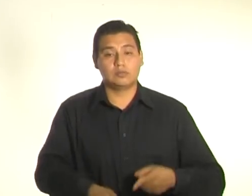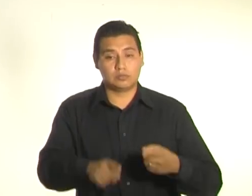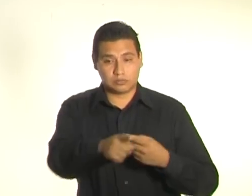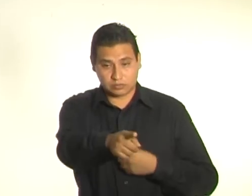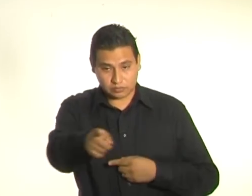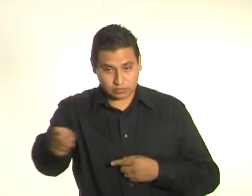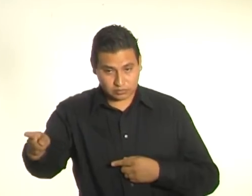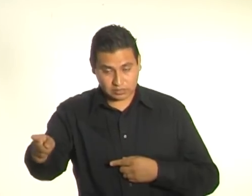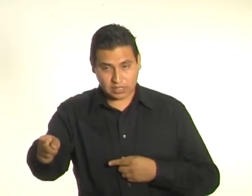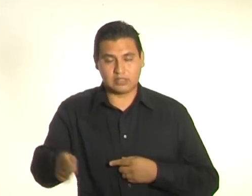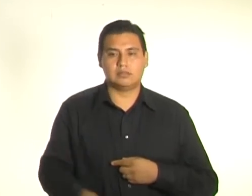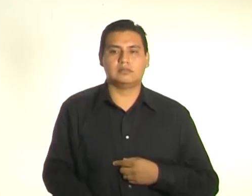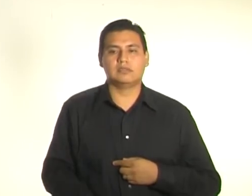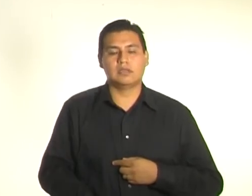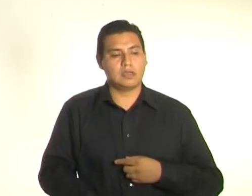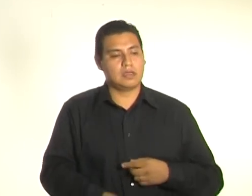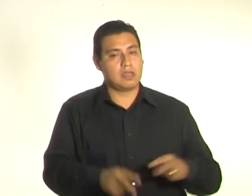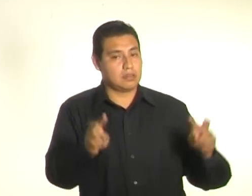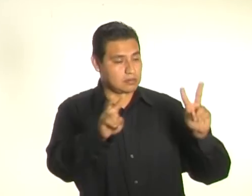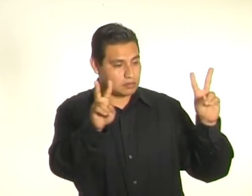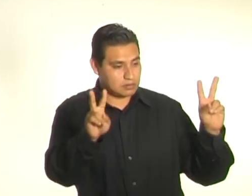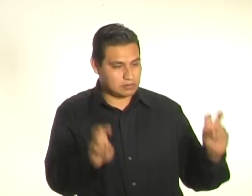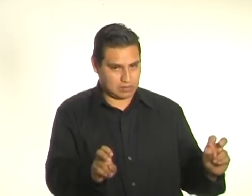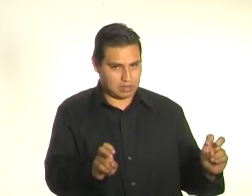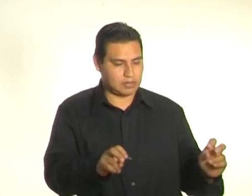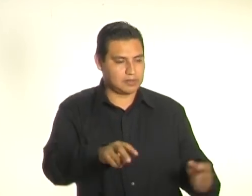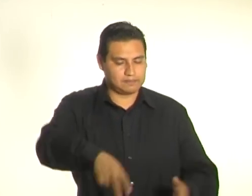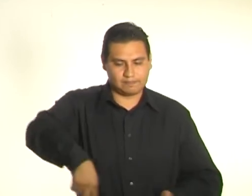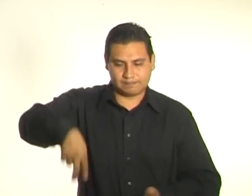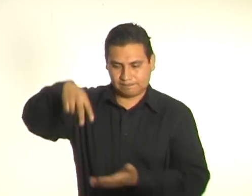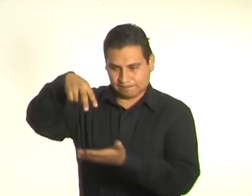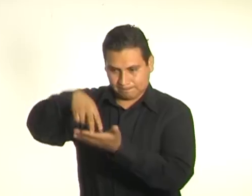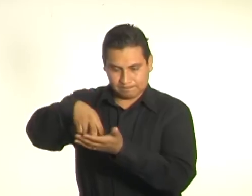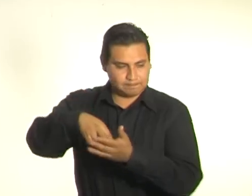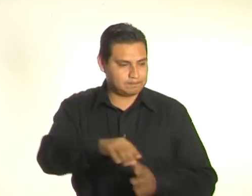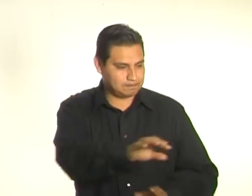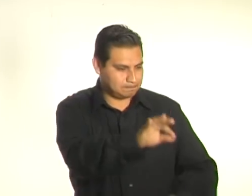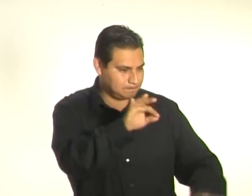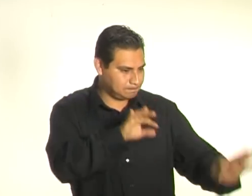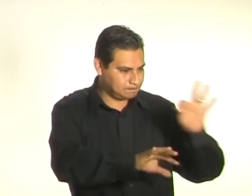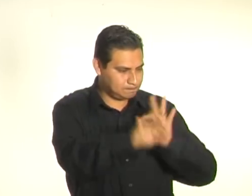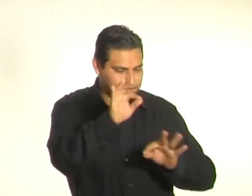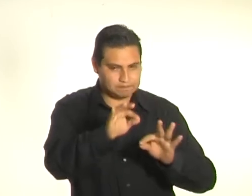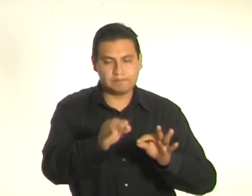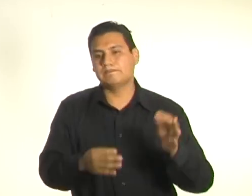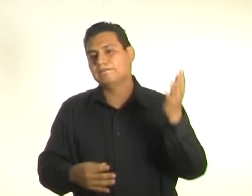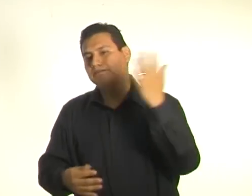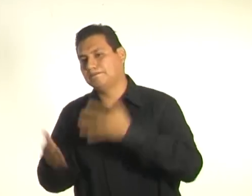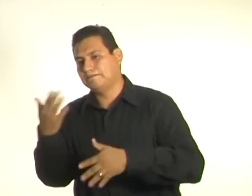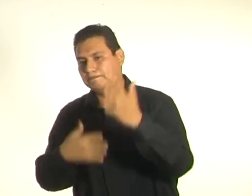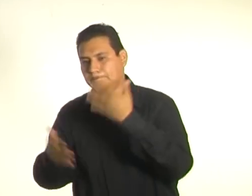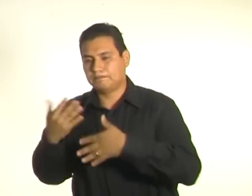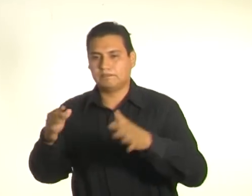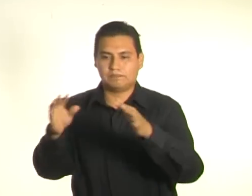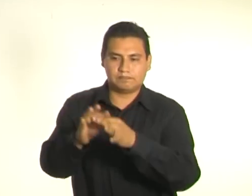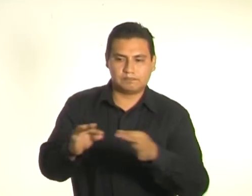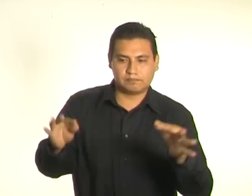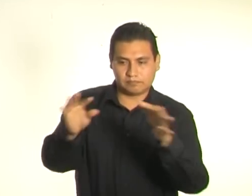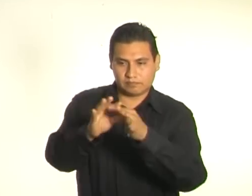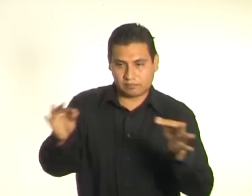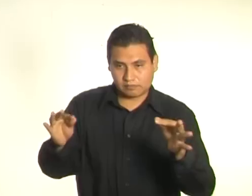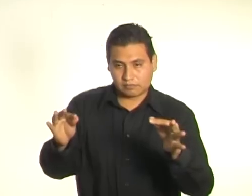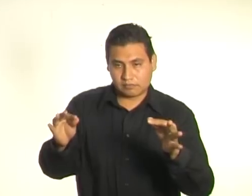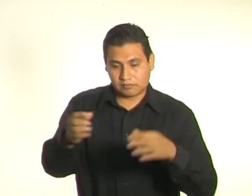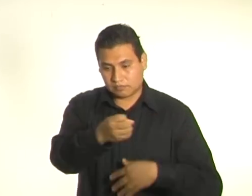presentar su información que han extraído de las fuentes de consulta y que tienen escritas en las fichas?